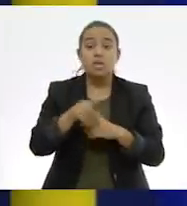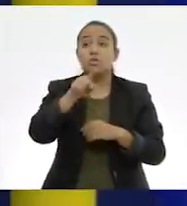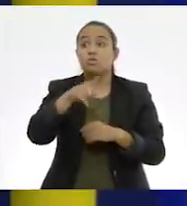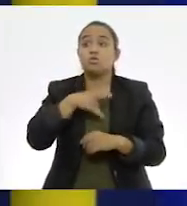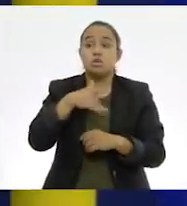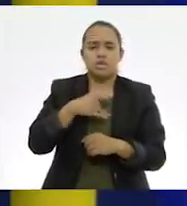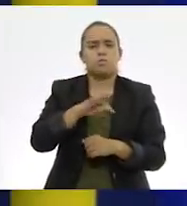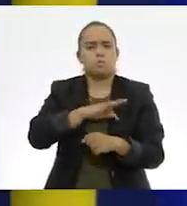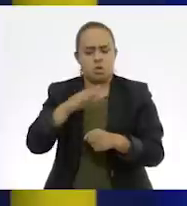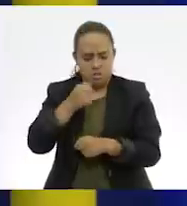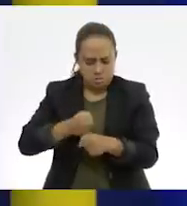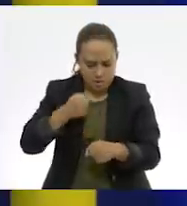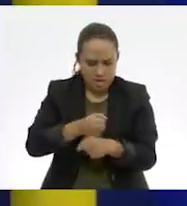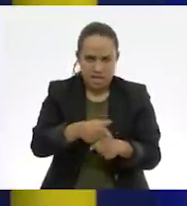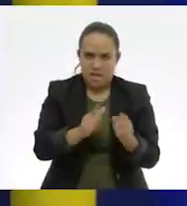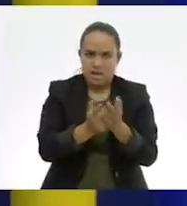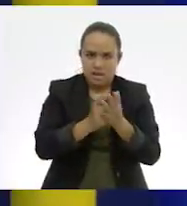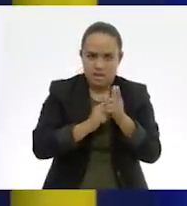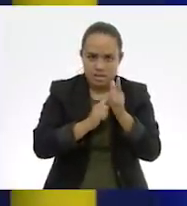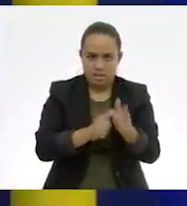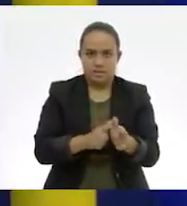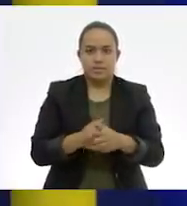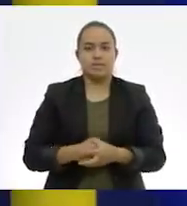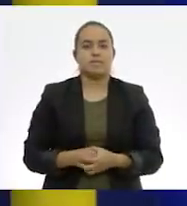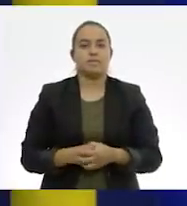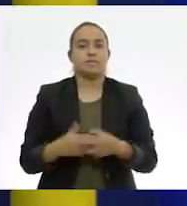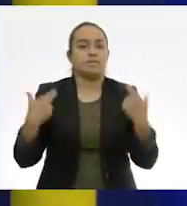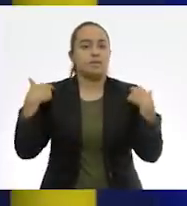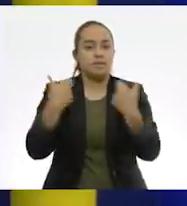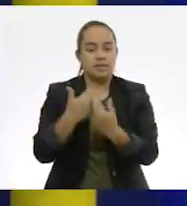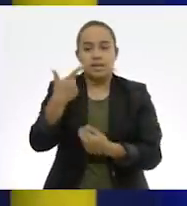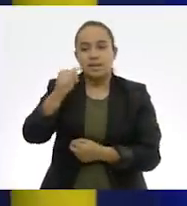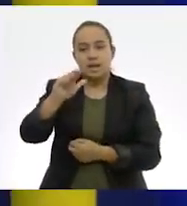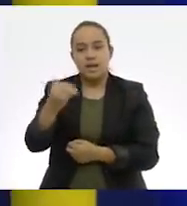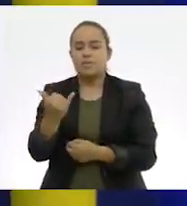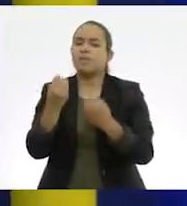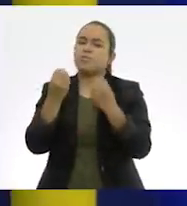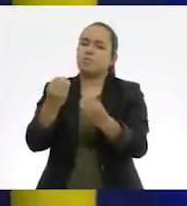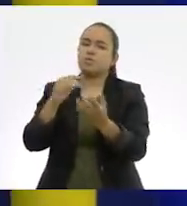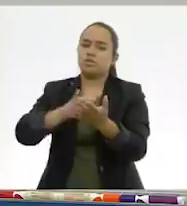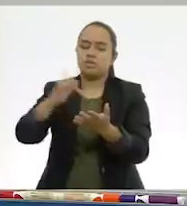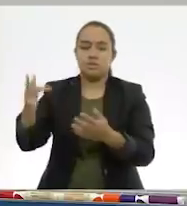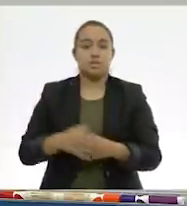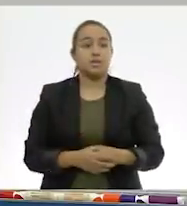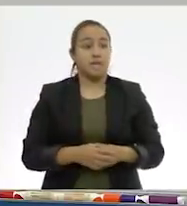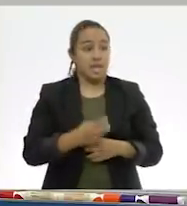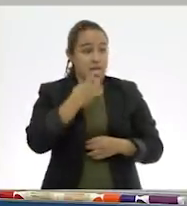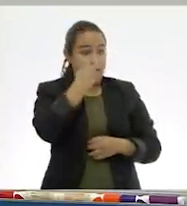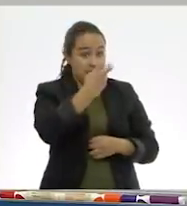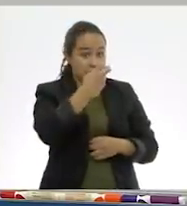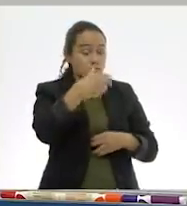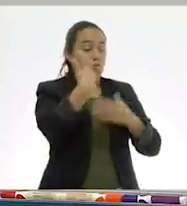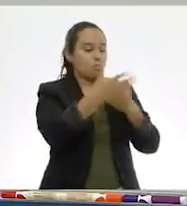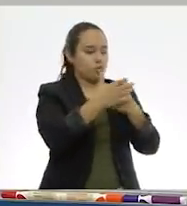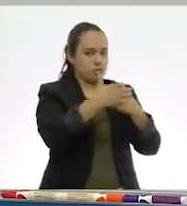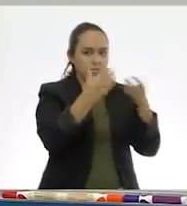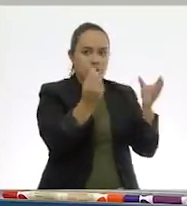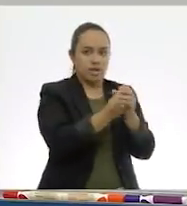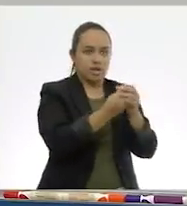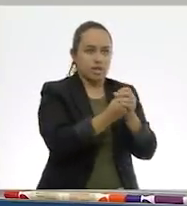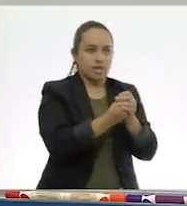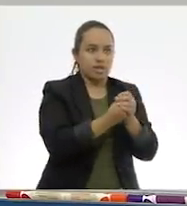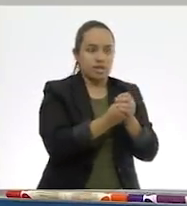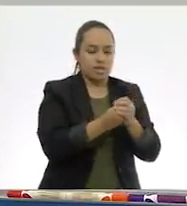con su libro de texto. Maestra Gaby, muchas gracias. No, de que yo creo que con esto ya la próxima clase,